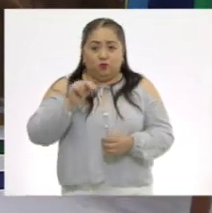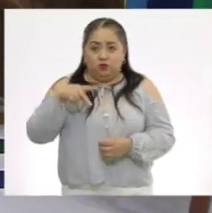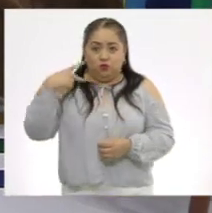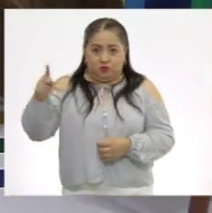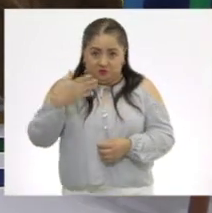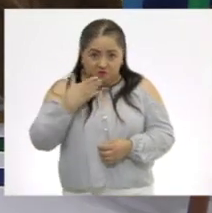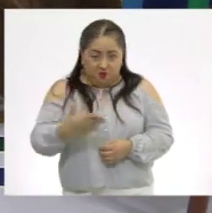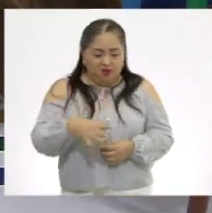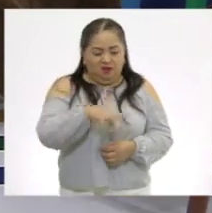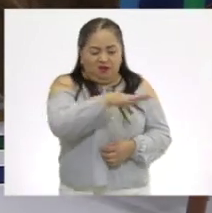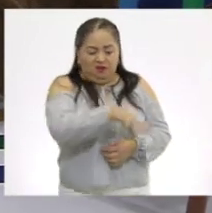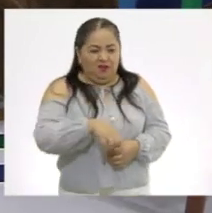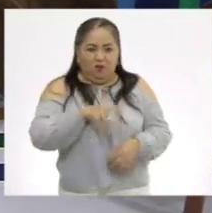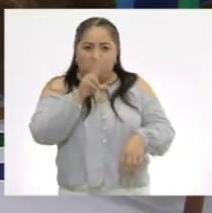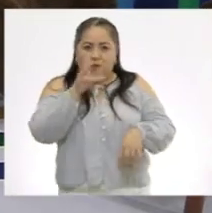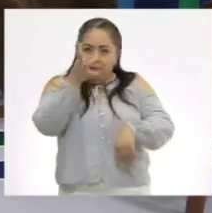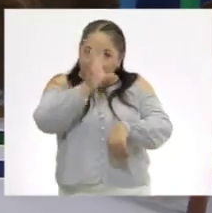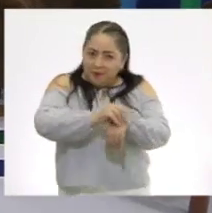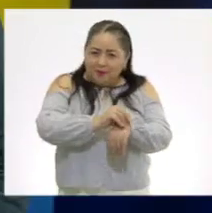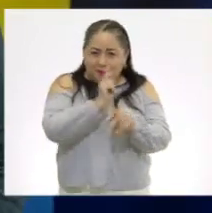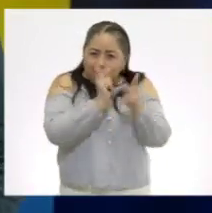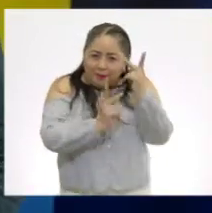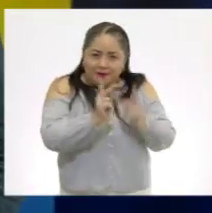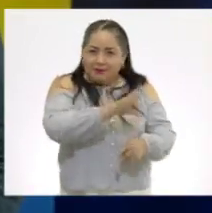tuyas sin pedirlas prestadas.